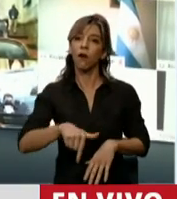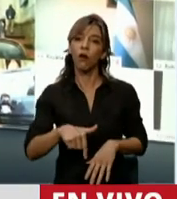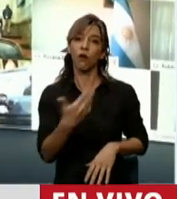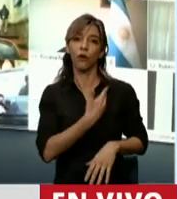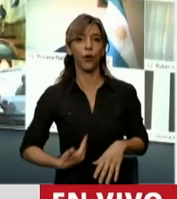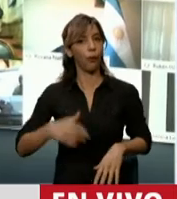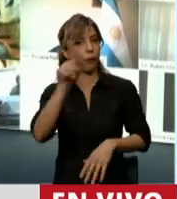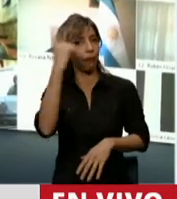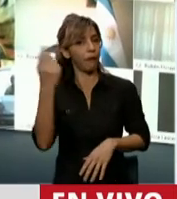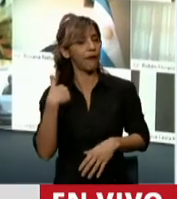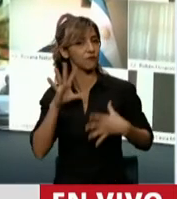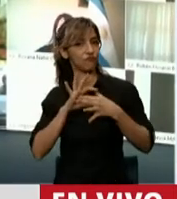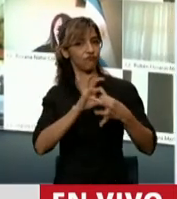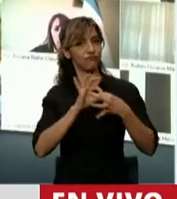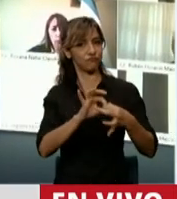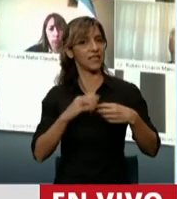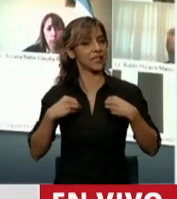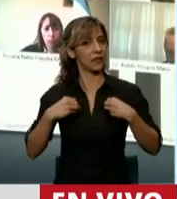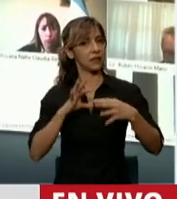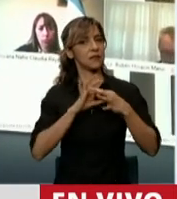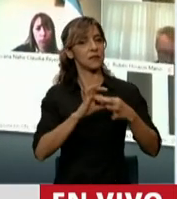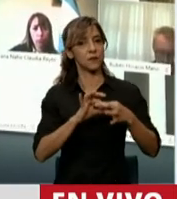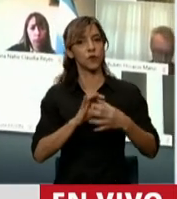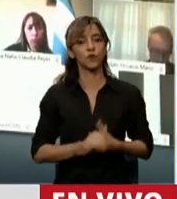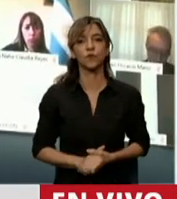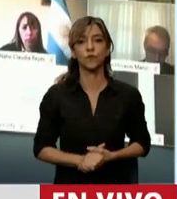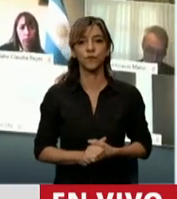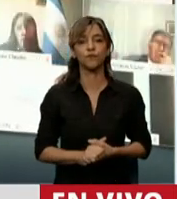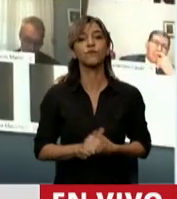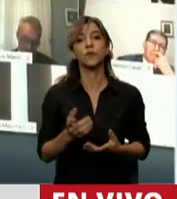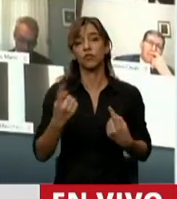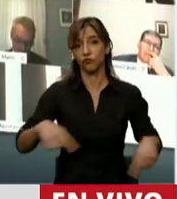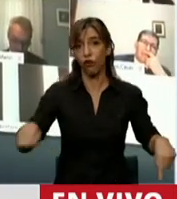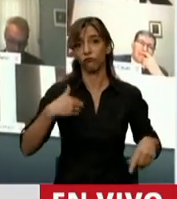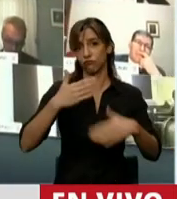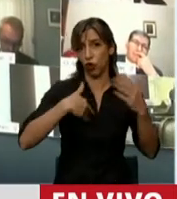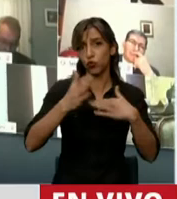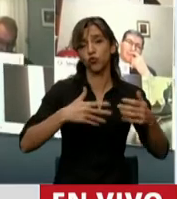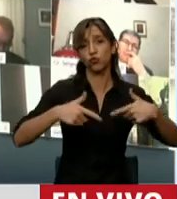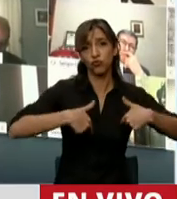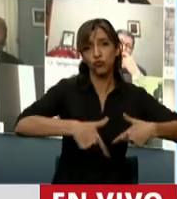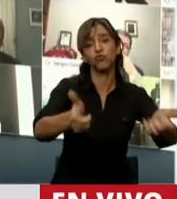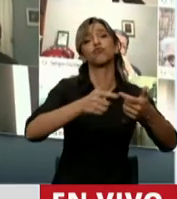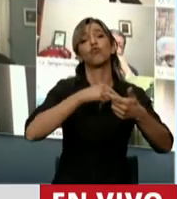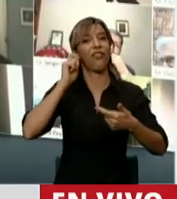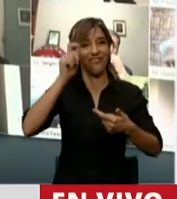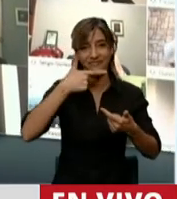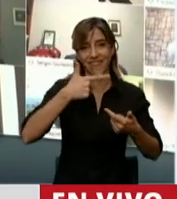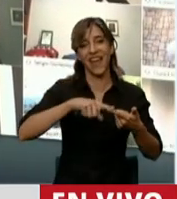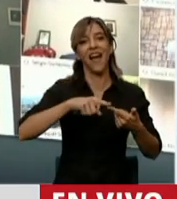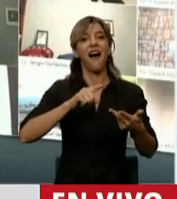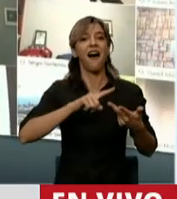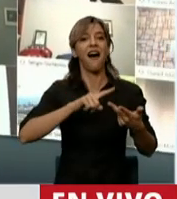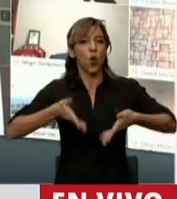desemboca sin dudas en una unidad de acción y estas obras que son el gasoducto del NEA, la autovía de la Ruta 11,